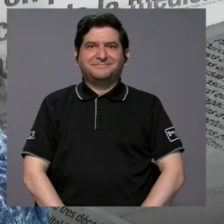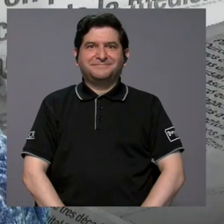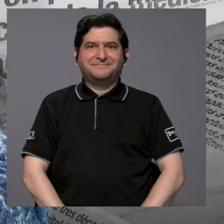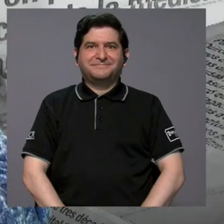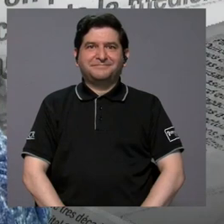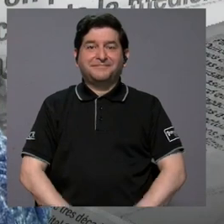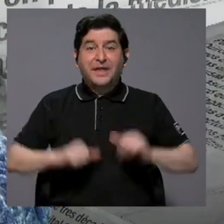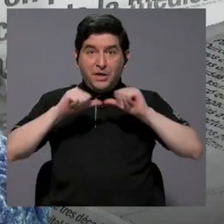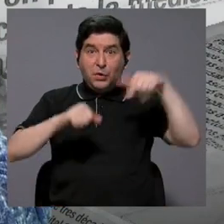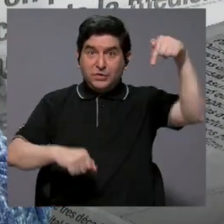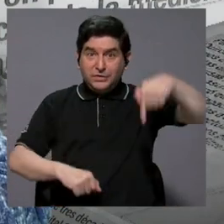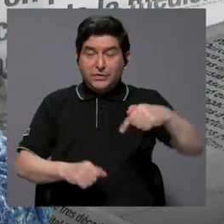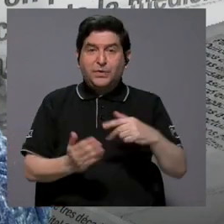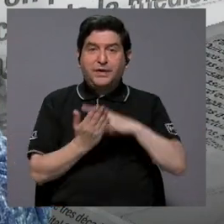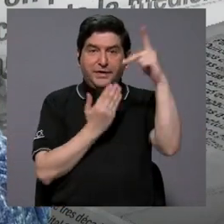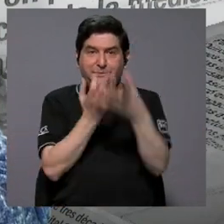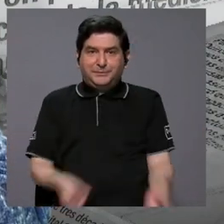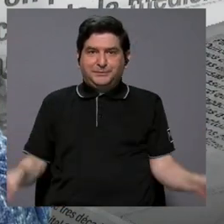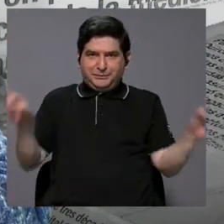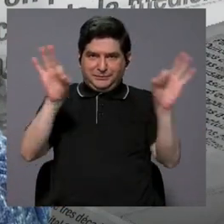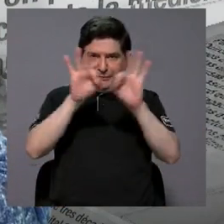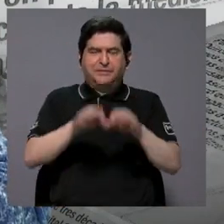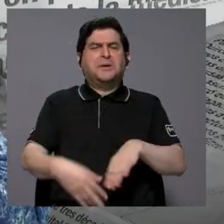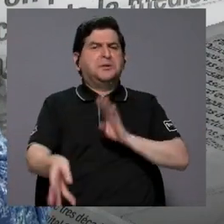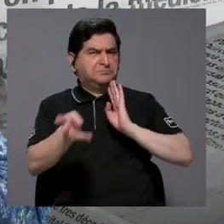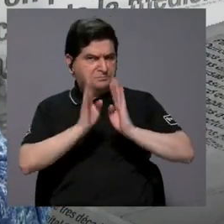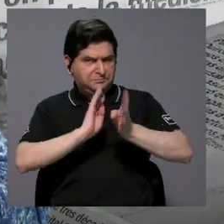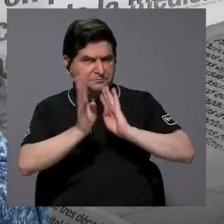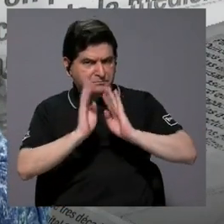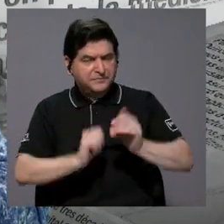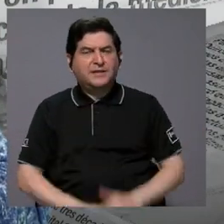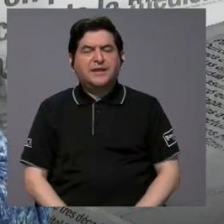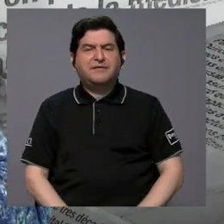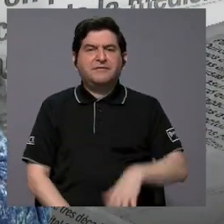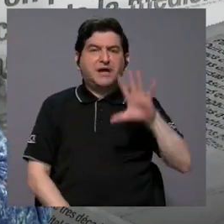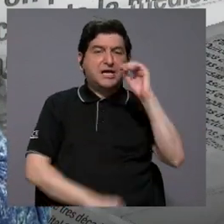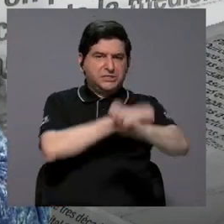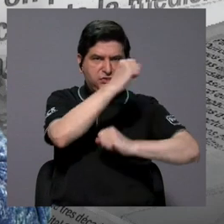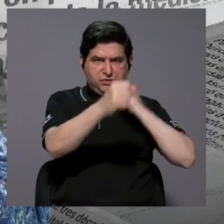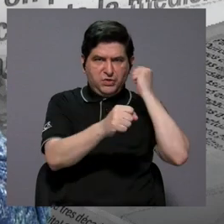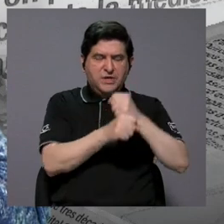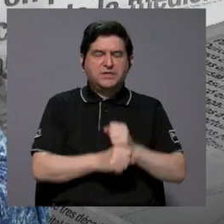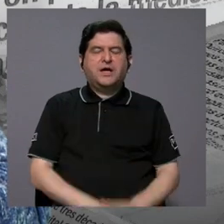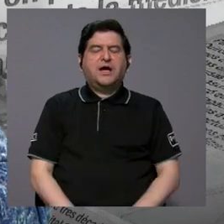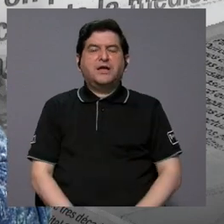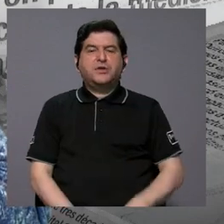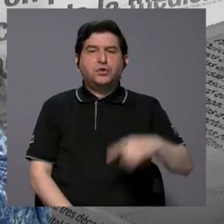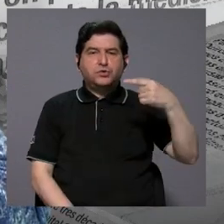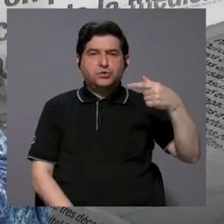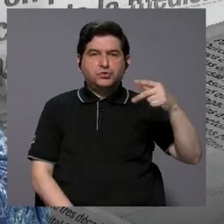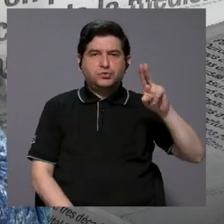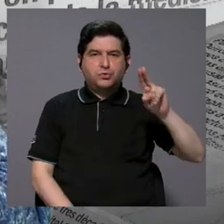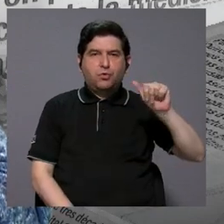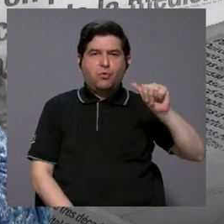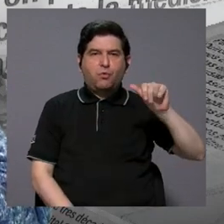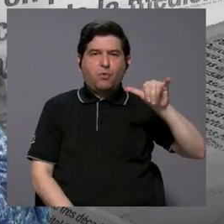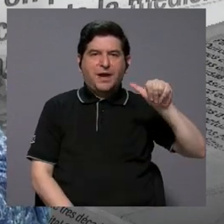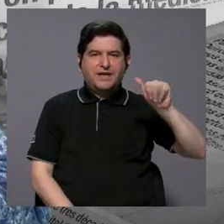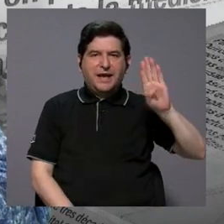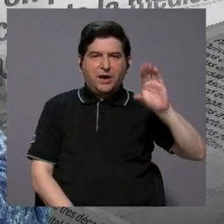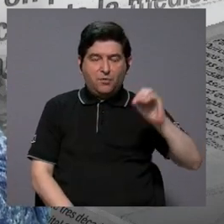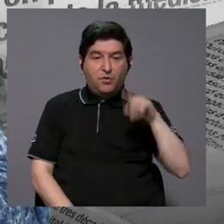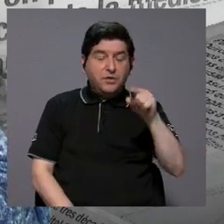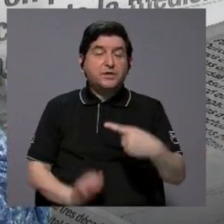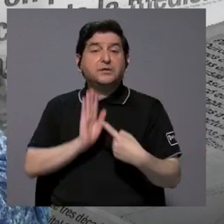Estamos de regreso con lo que importa, conversando sobre 50 años de Guayabo y esta exposición